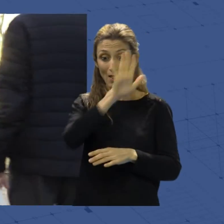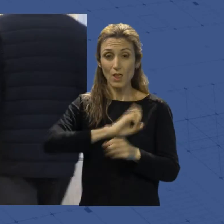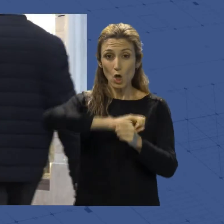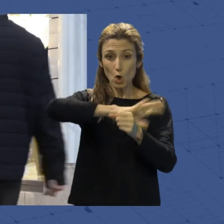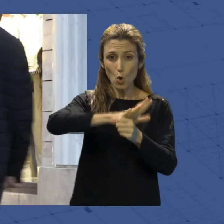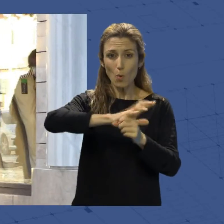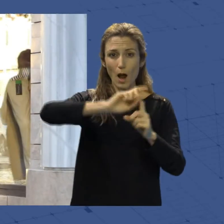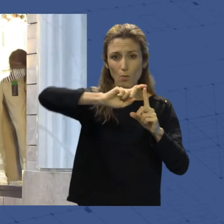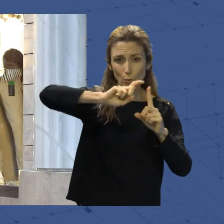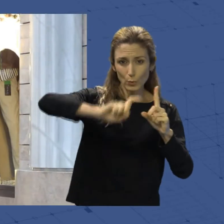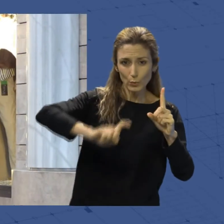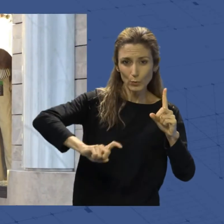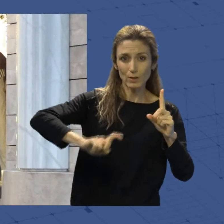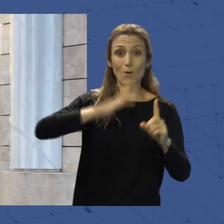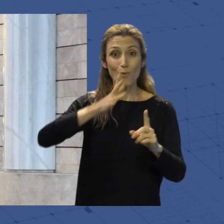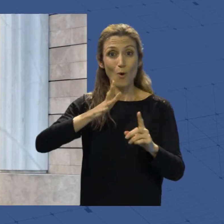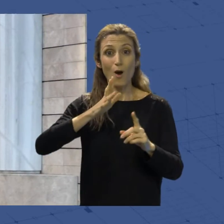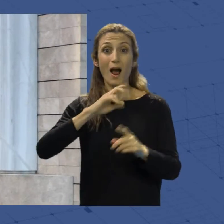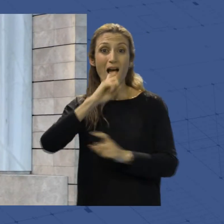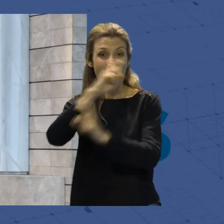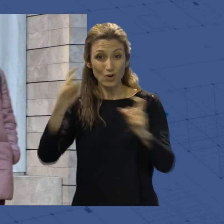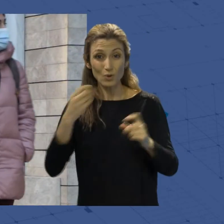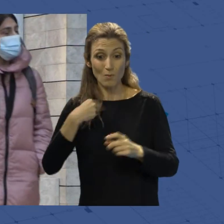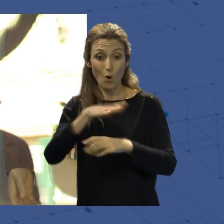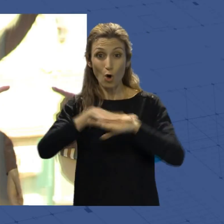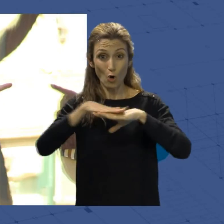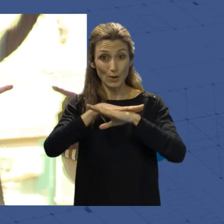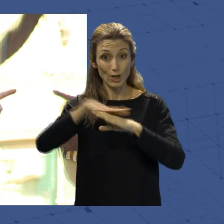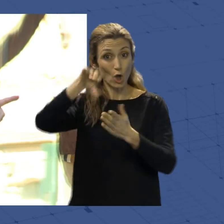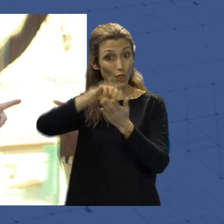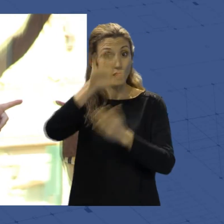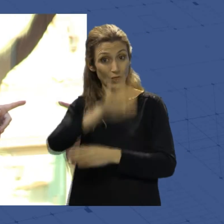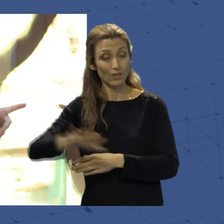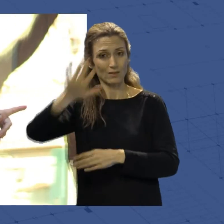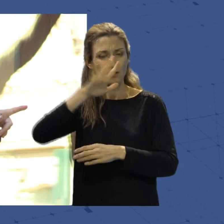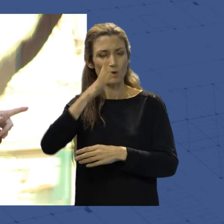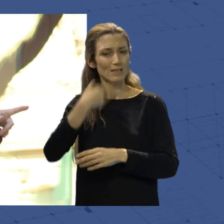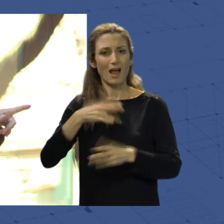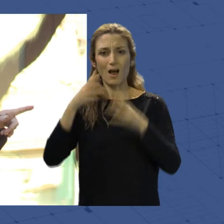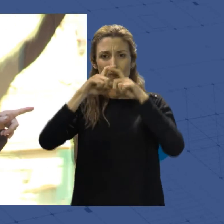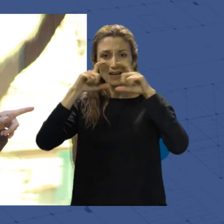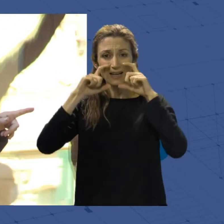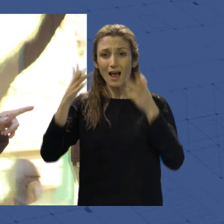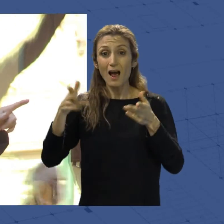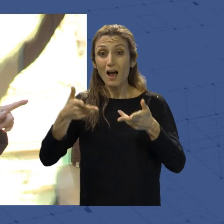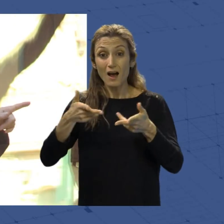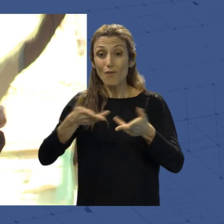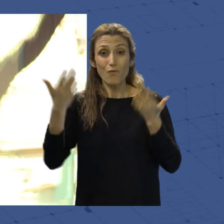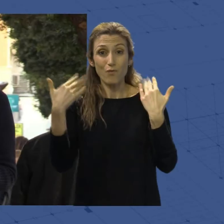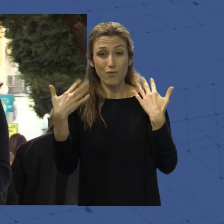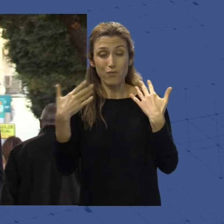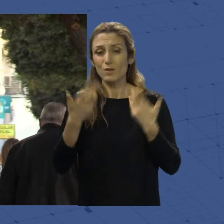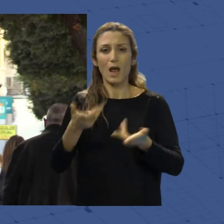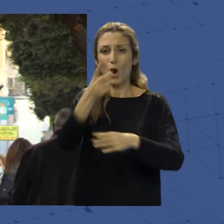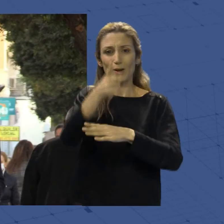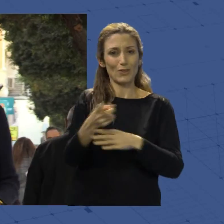lo tenemos en el anuncio del Gobierno Central de que se eliminará la obligatoriedad del uso de la mascarilla en exteriores en el Consejo de Ministros